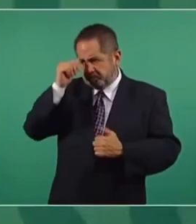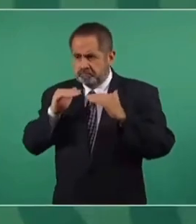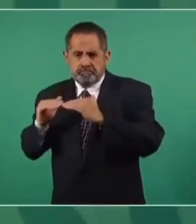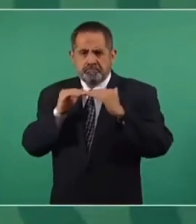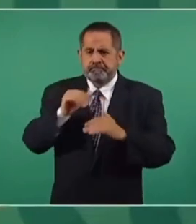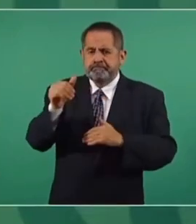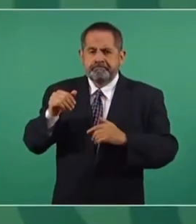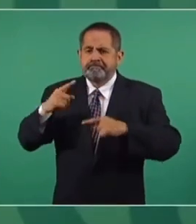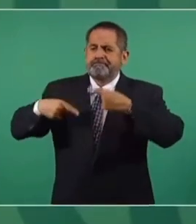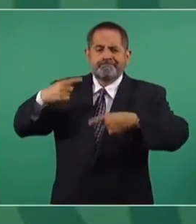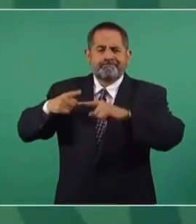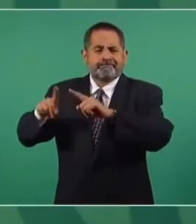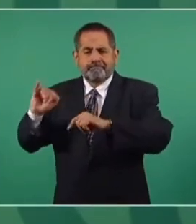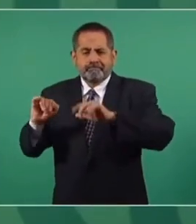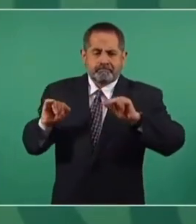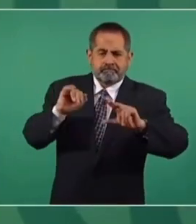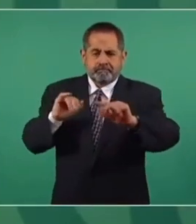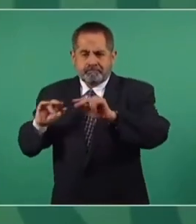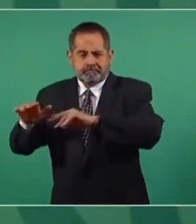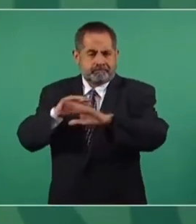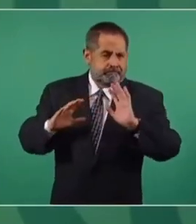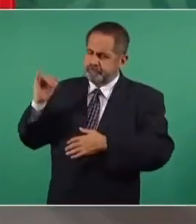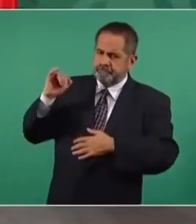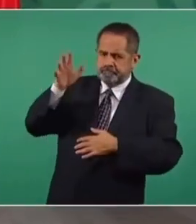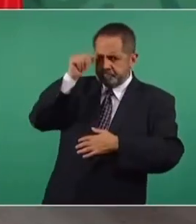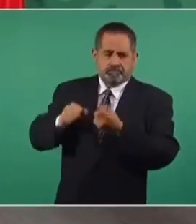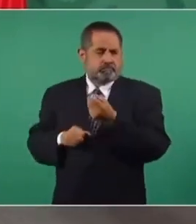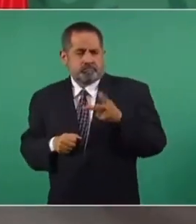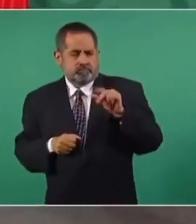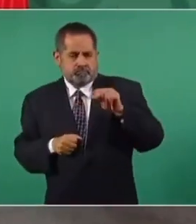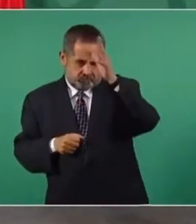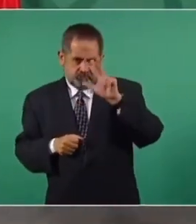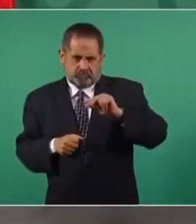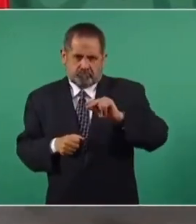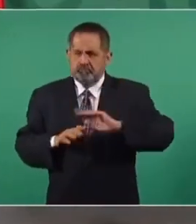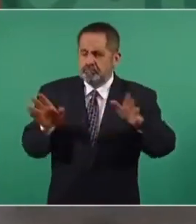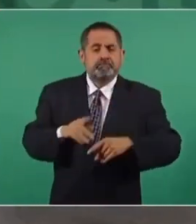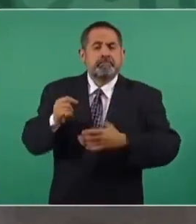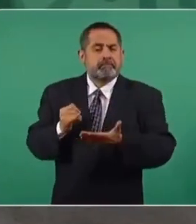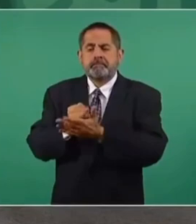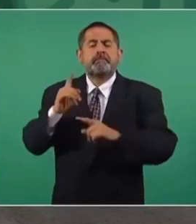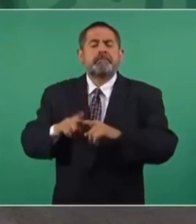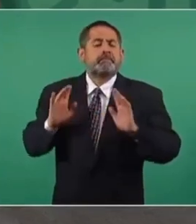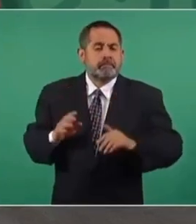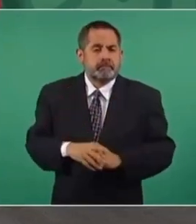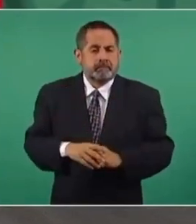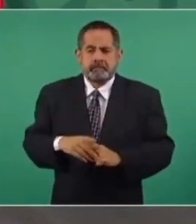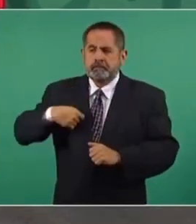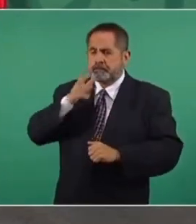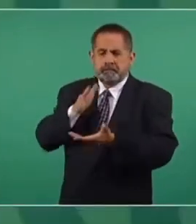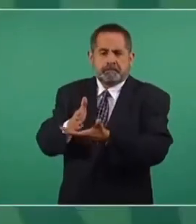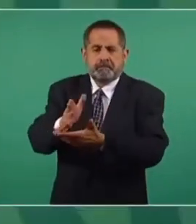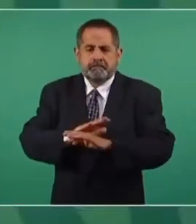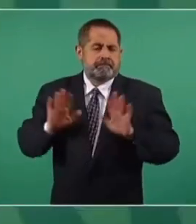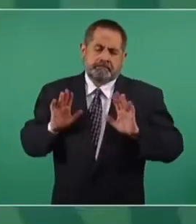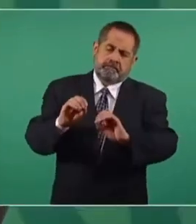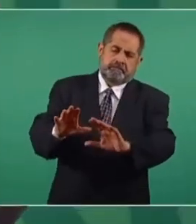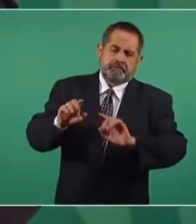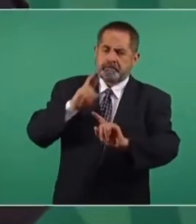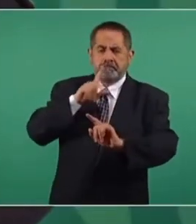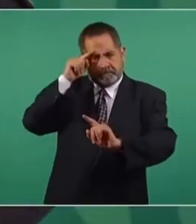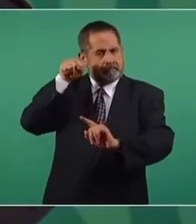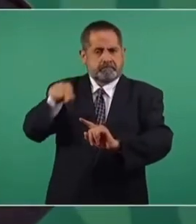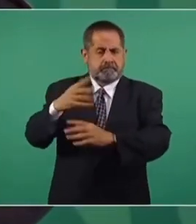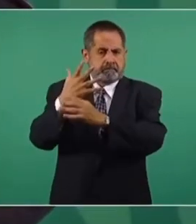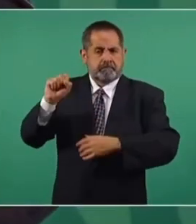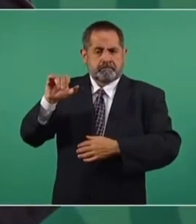porque hay dos visiones. Entonces, se decidió no intervenir y esperar a que